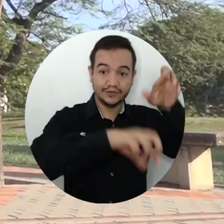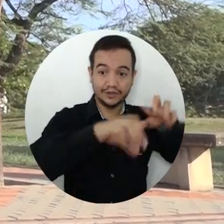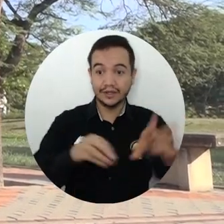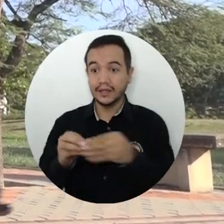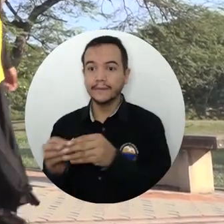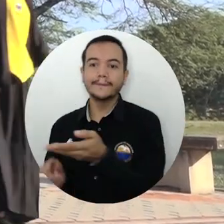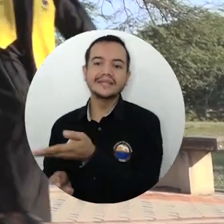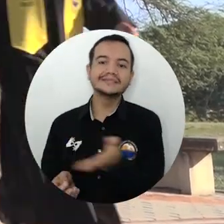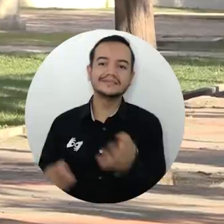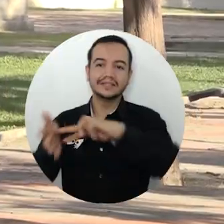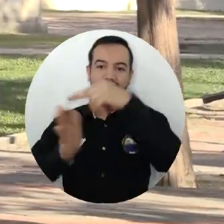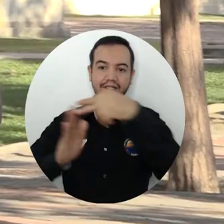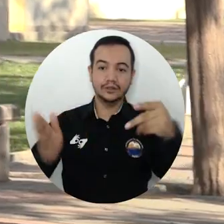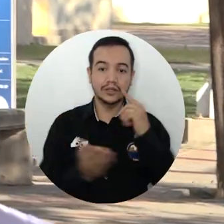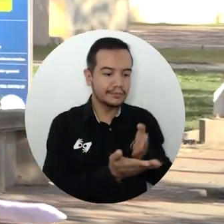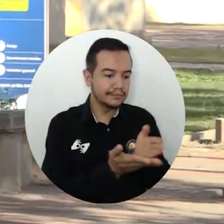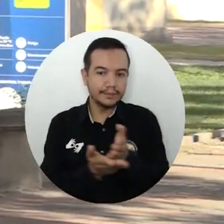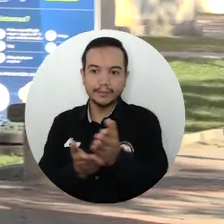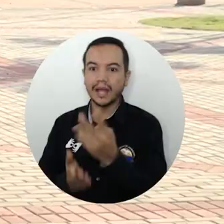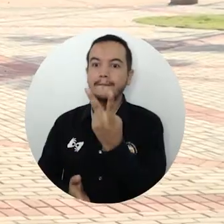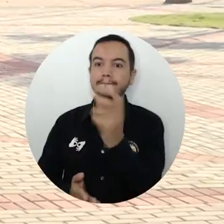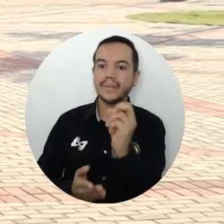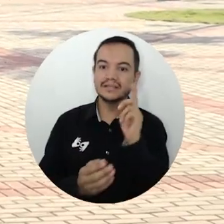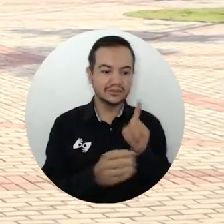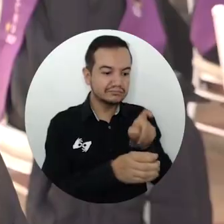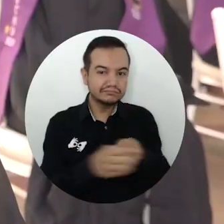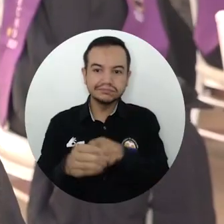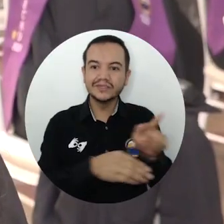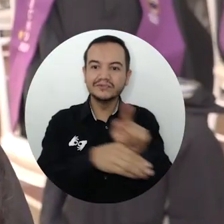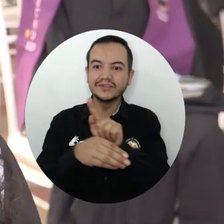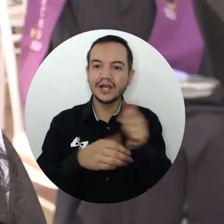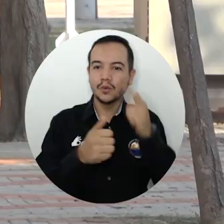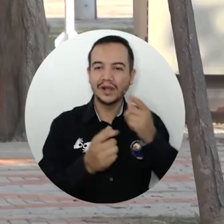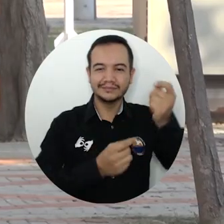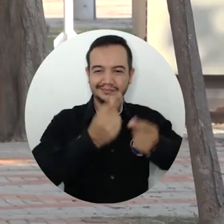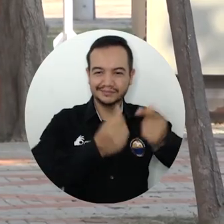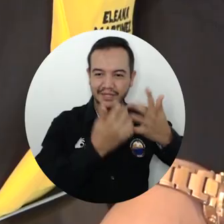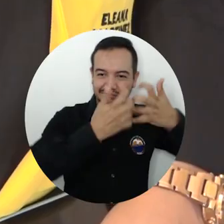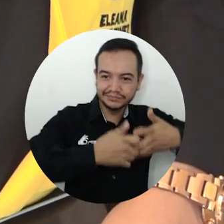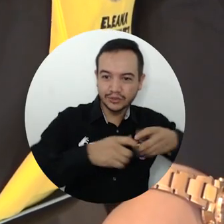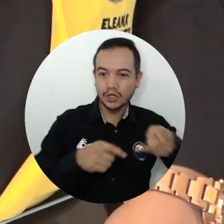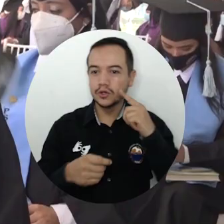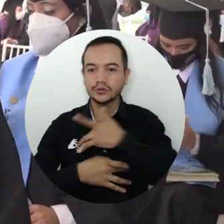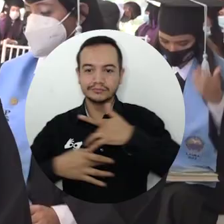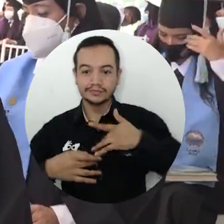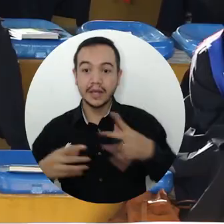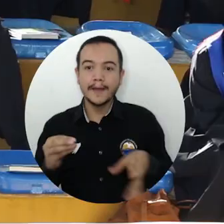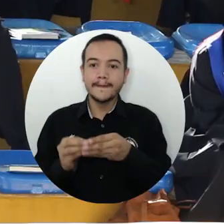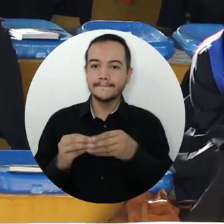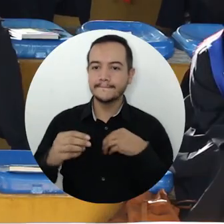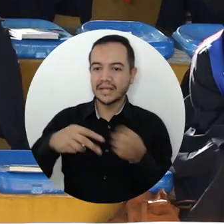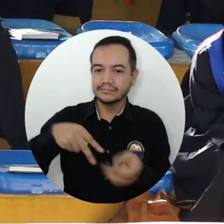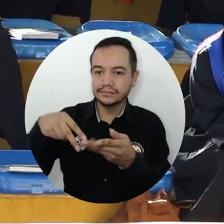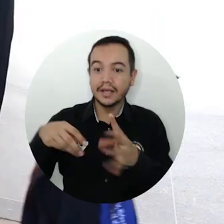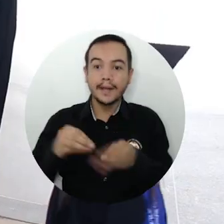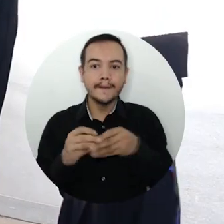programas académicos de pregrado adscritos a las Facultades de Ciencias Empresariales y Económicas, Básicas de la Salud y de la Educación, así como